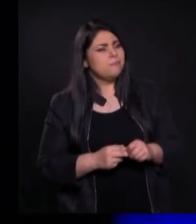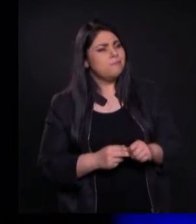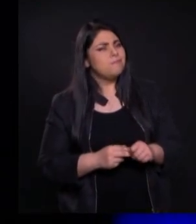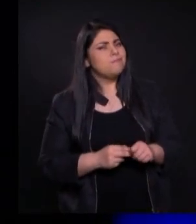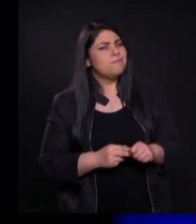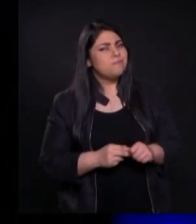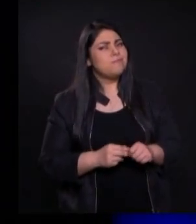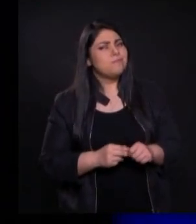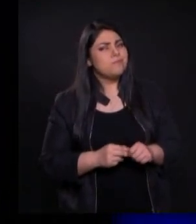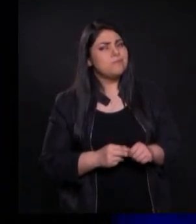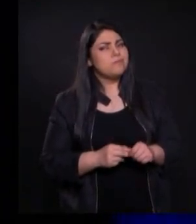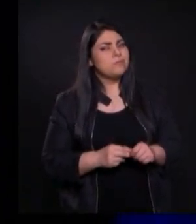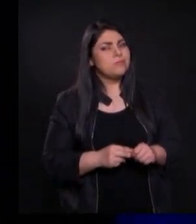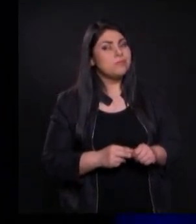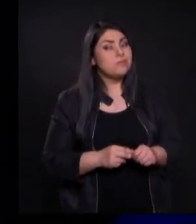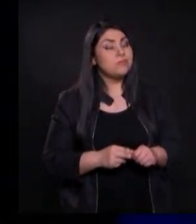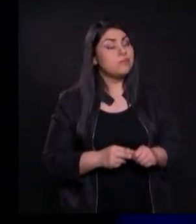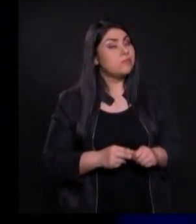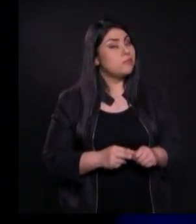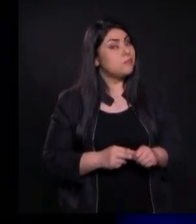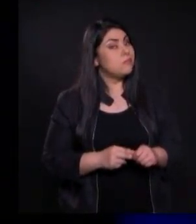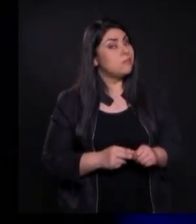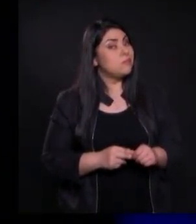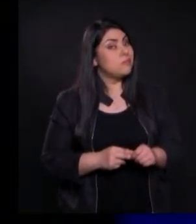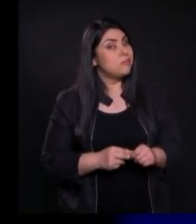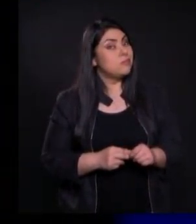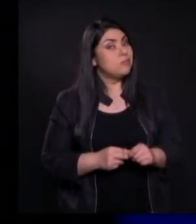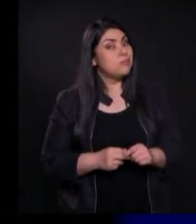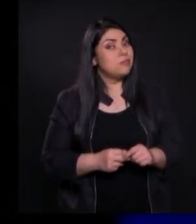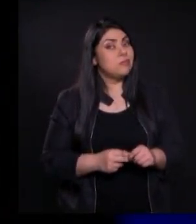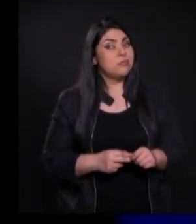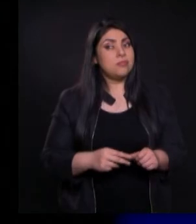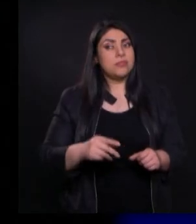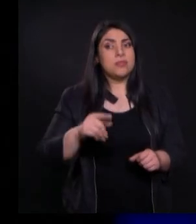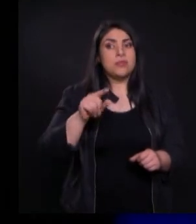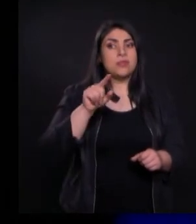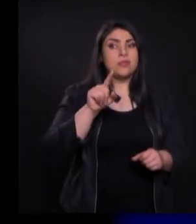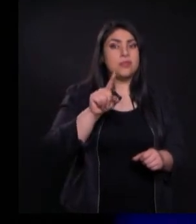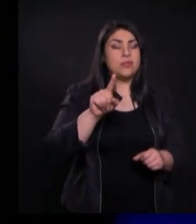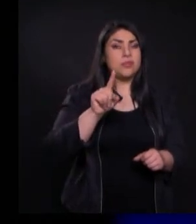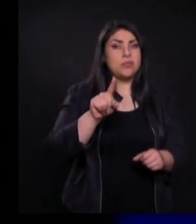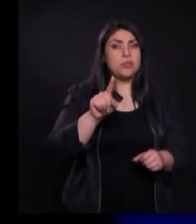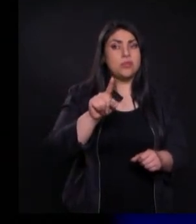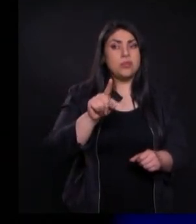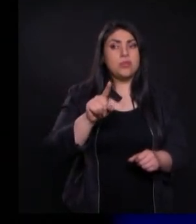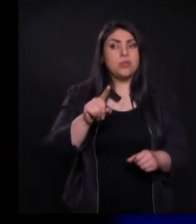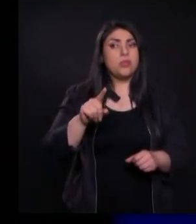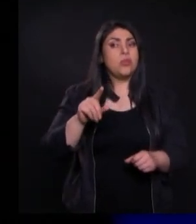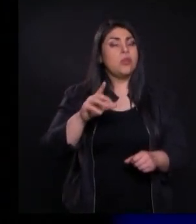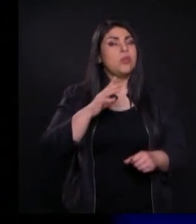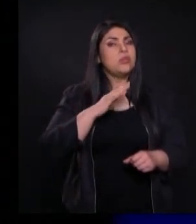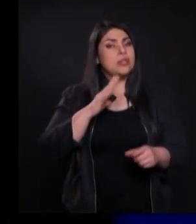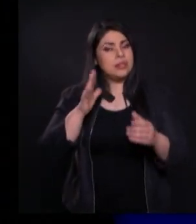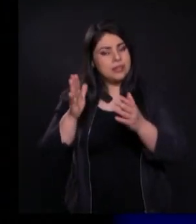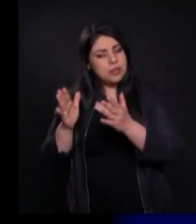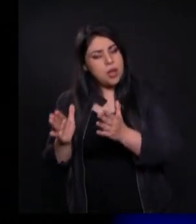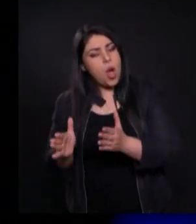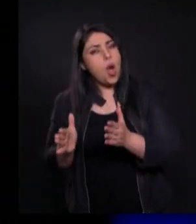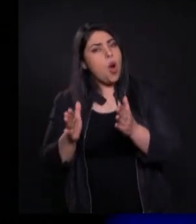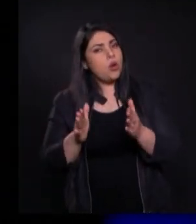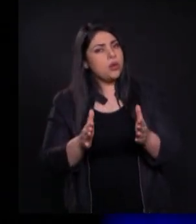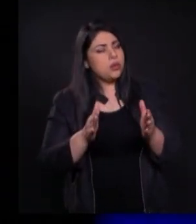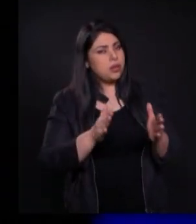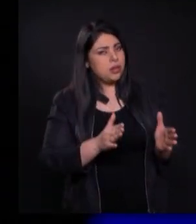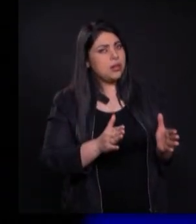Te has convertido Incluso en una persona Más veloz Que el tiempo Y el tiempo Viene detrás De ti Persiguiendote Yo